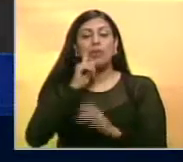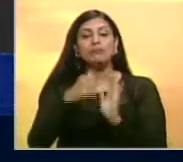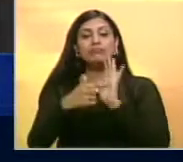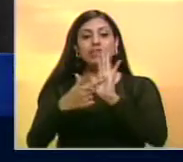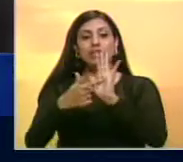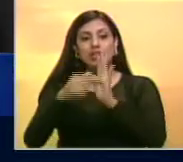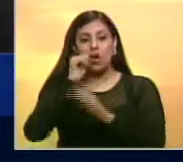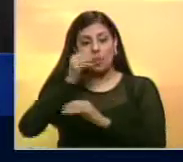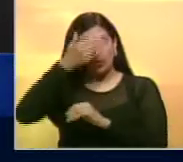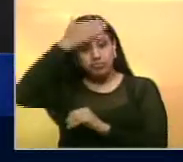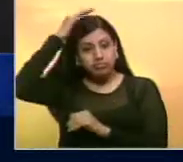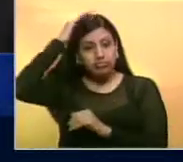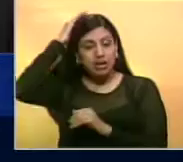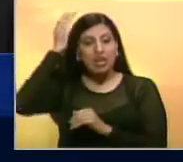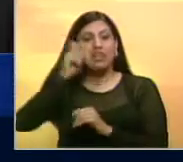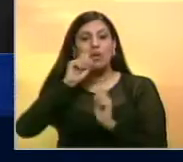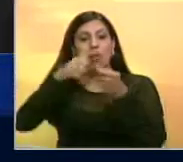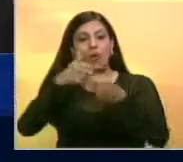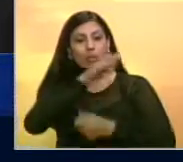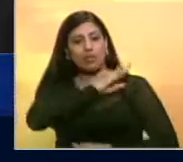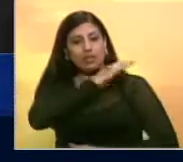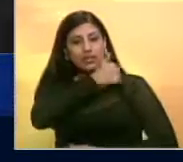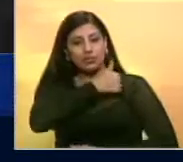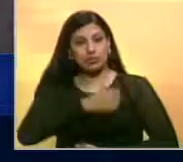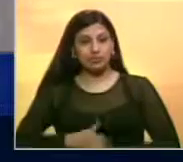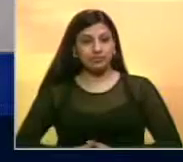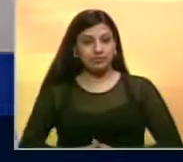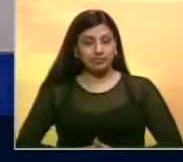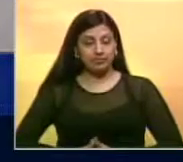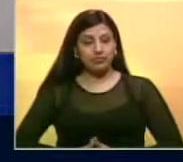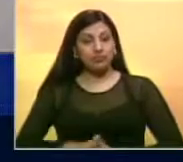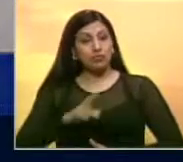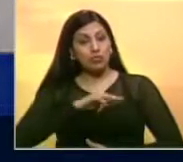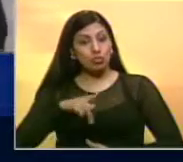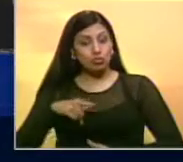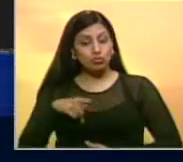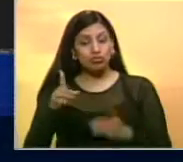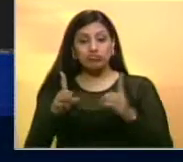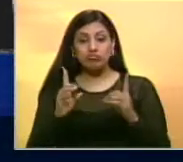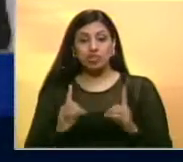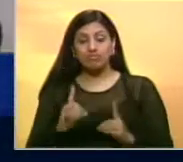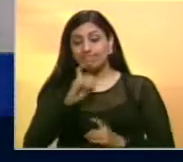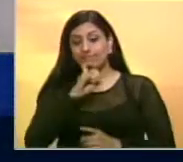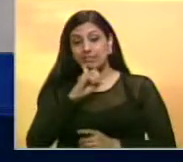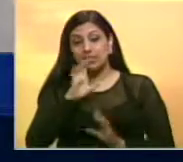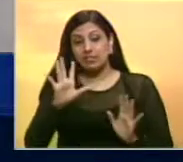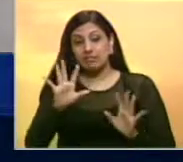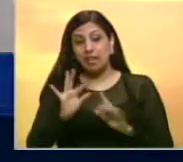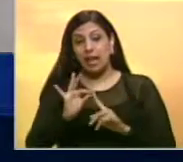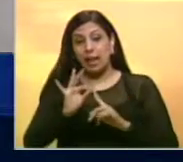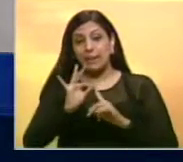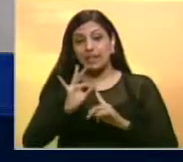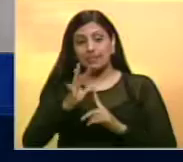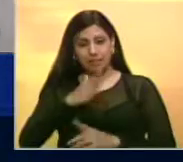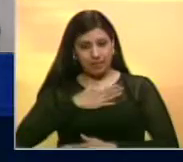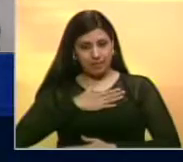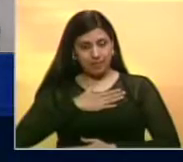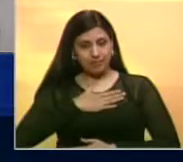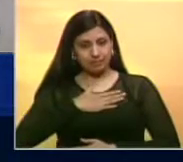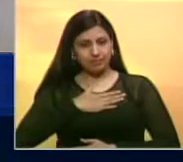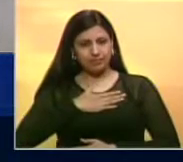presentación de Zinedine Zidane como su nuevo entrenador Hoy hemos tomado una difícil decisión especialmente para mí